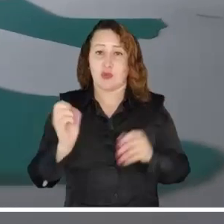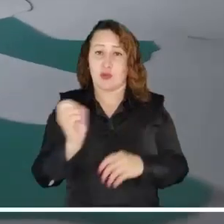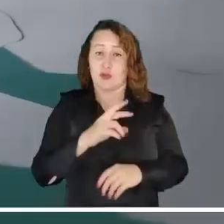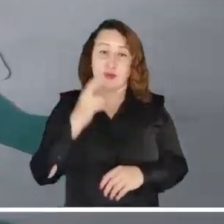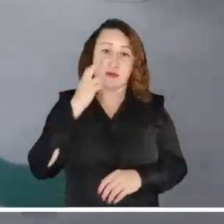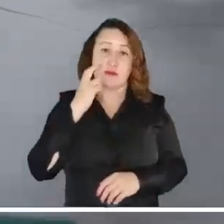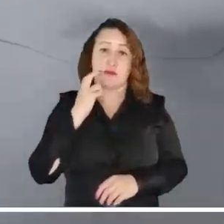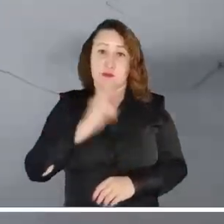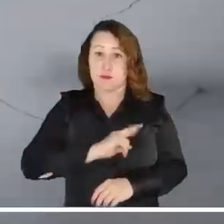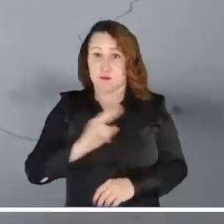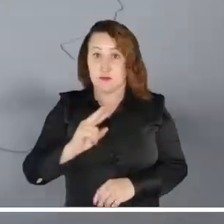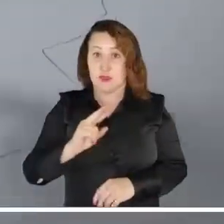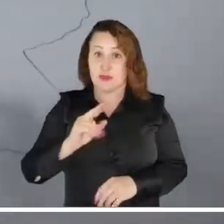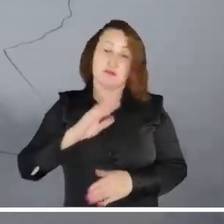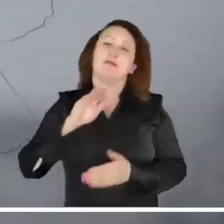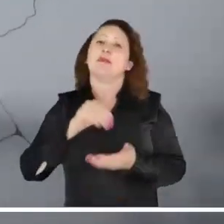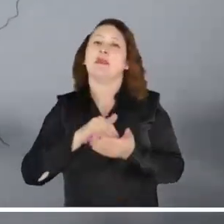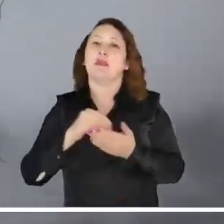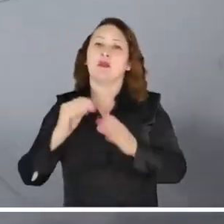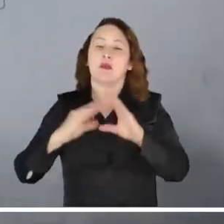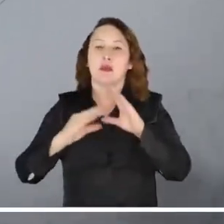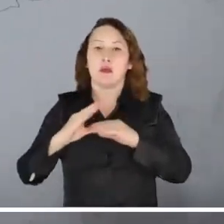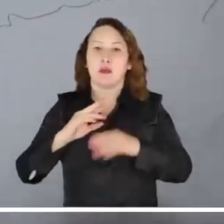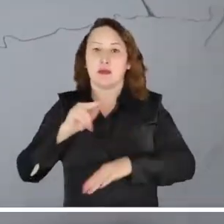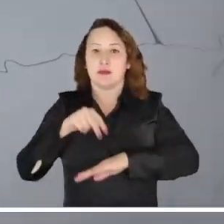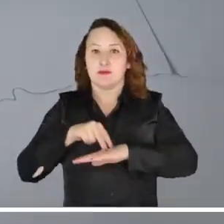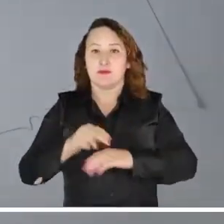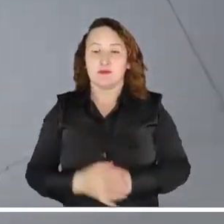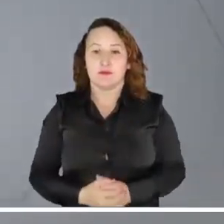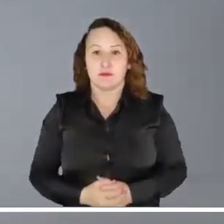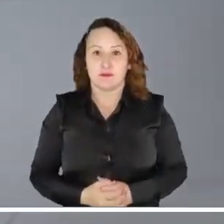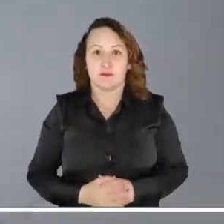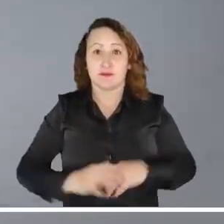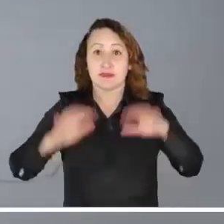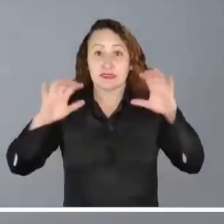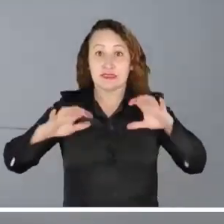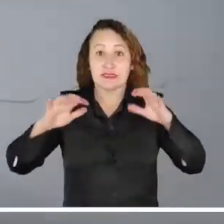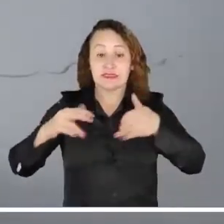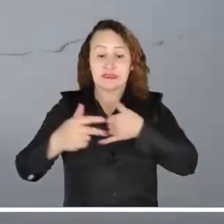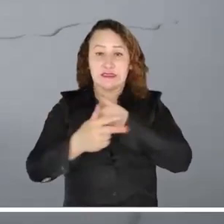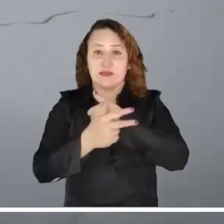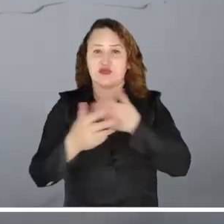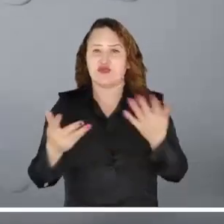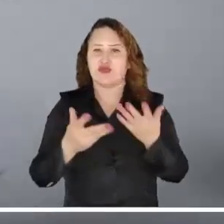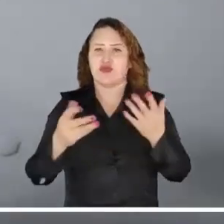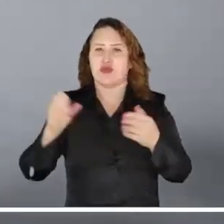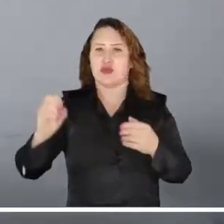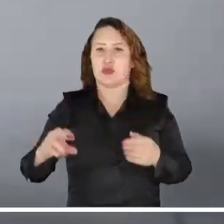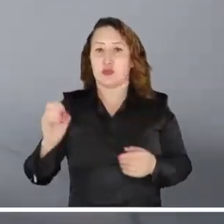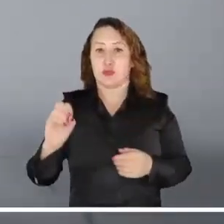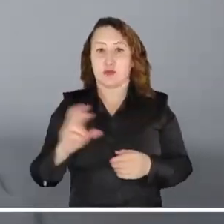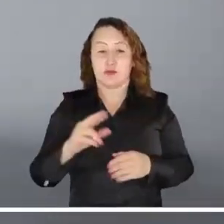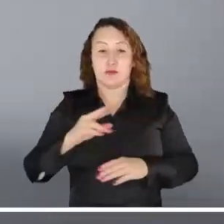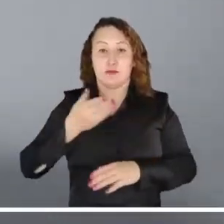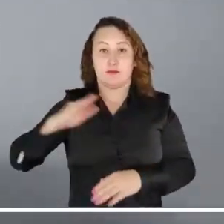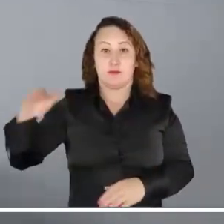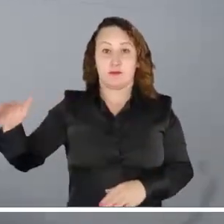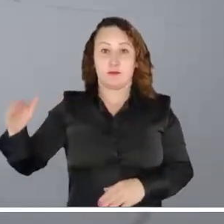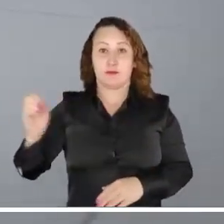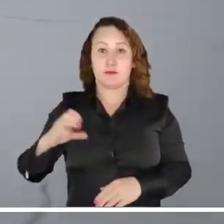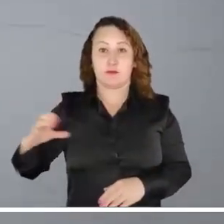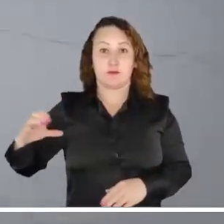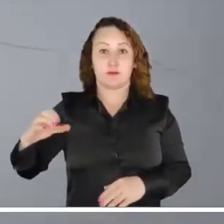en el oriente de Chocó, Valle del Cauca, Centro de Cauca y Nariño. Las lluvias andinas se prevén en el sur oriente de